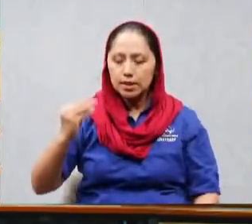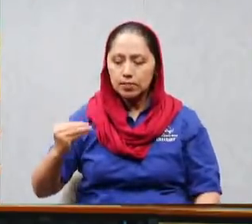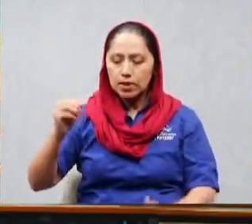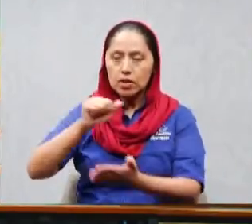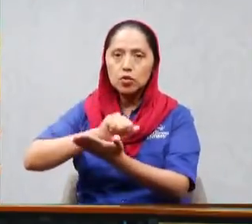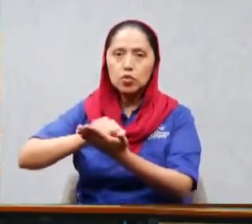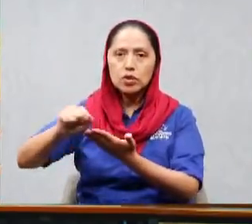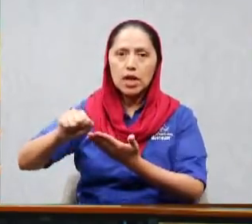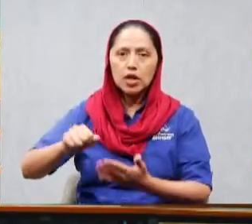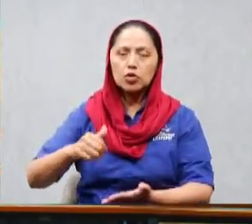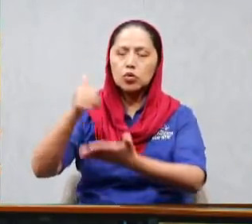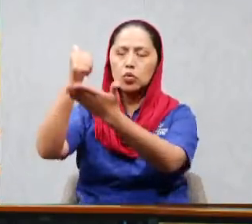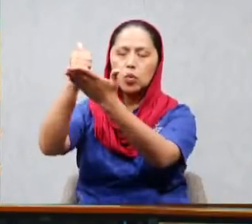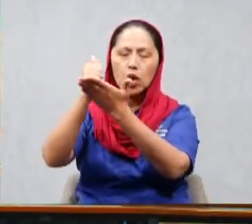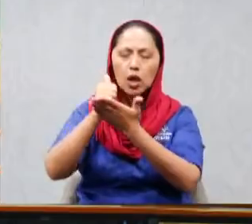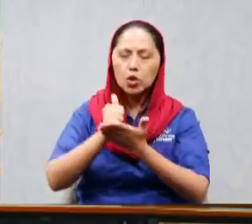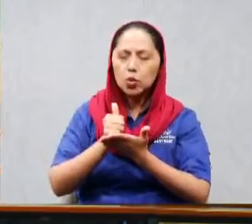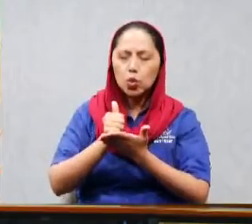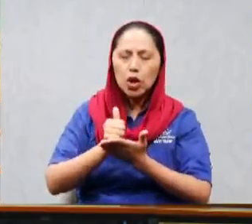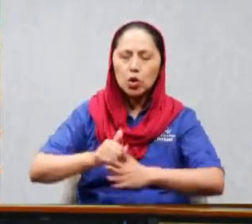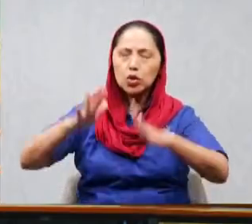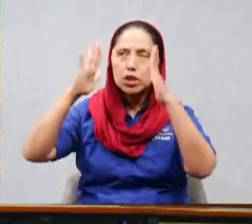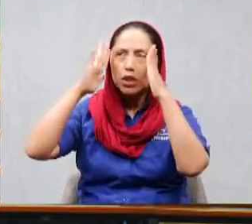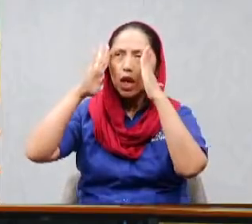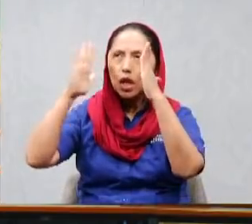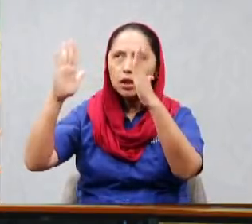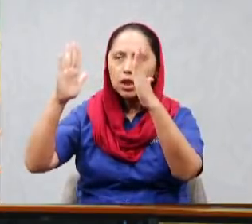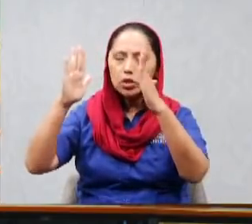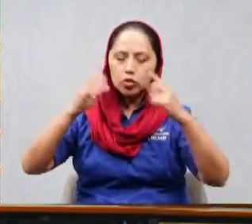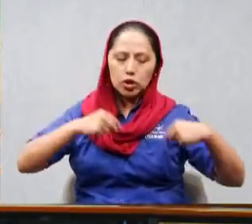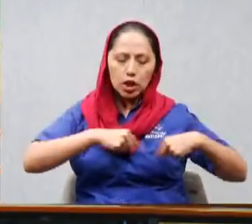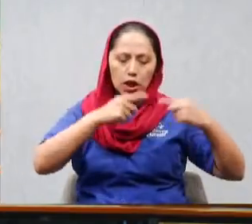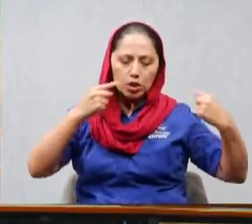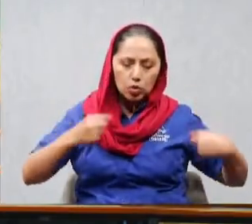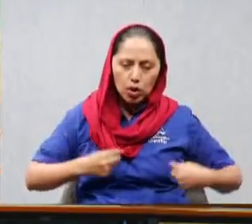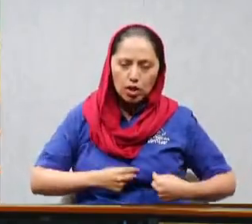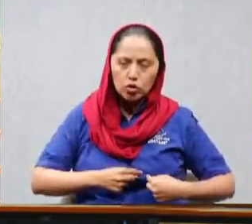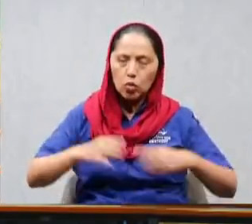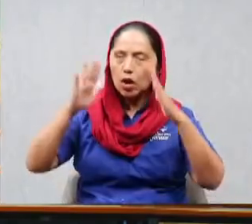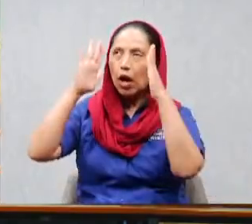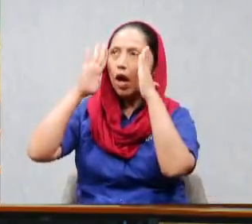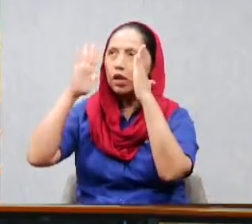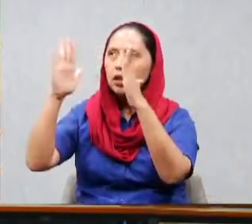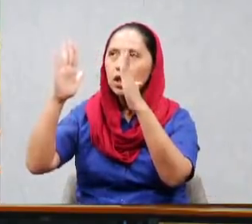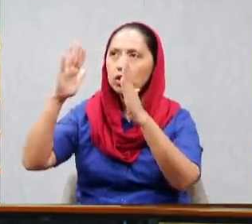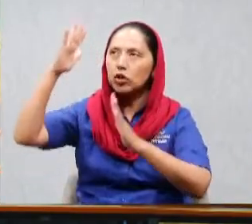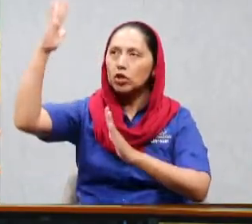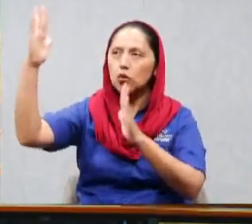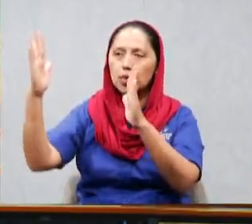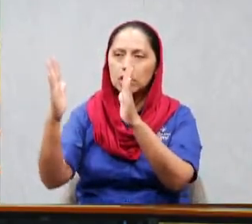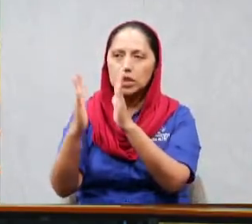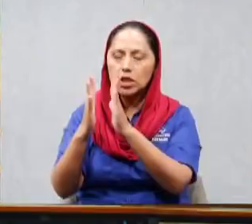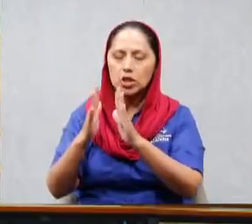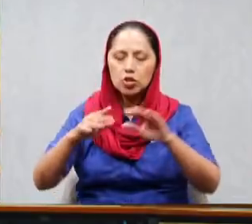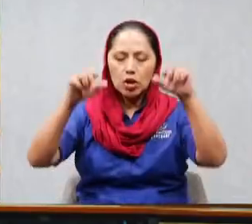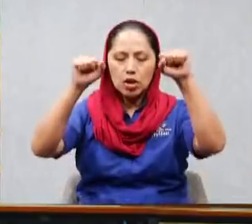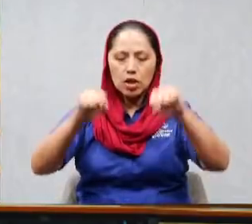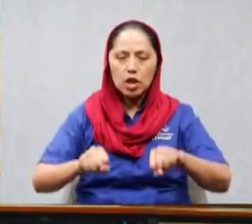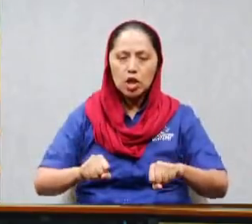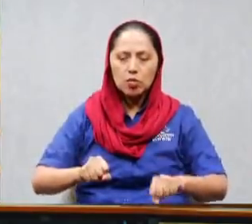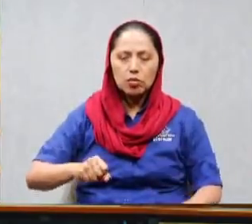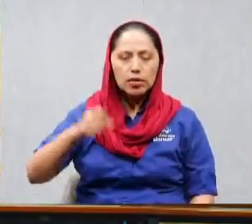inclinar nuestro oído y nuestro corazón delante de tu presencia para poder oír tus palabras.